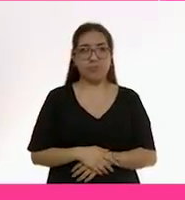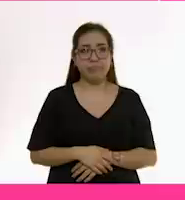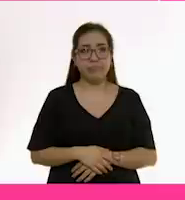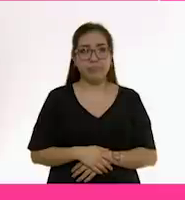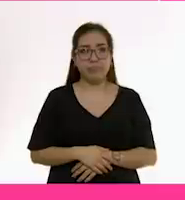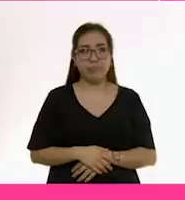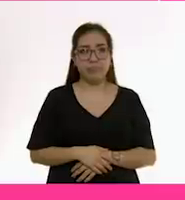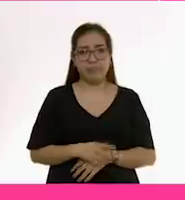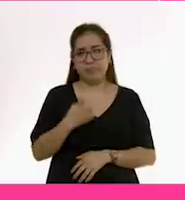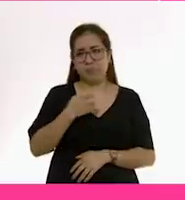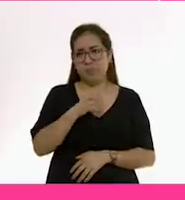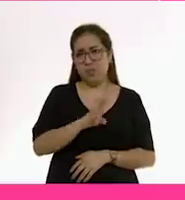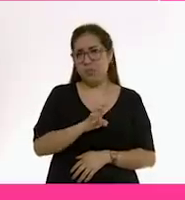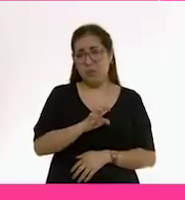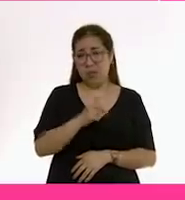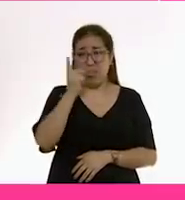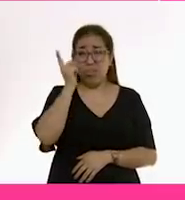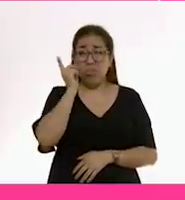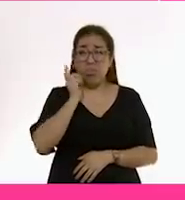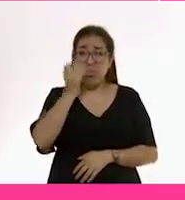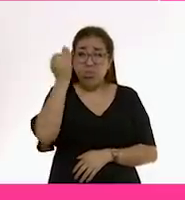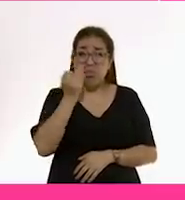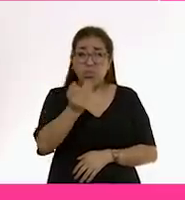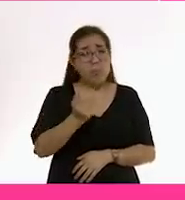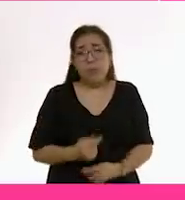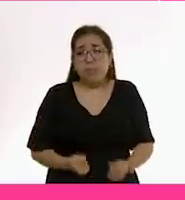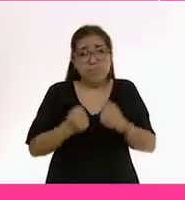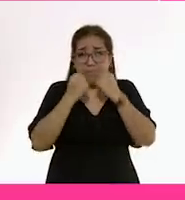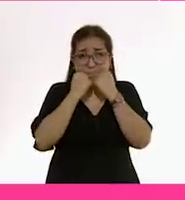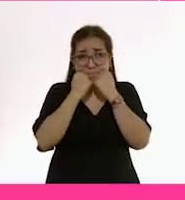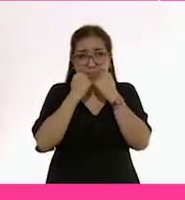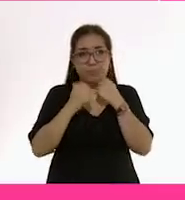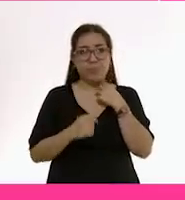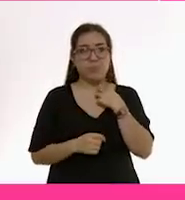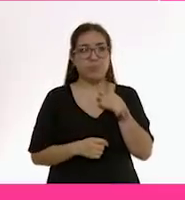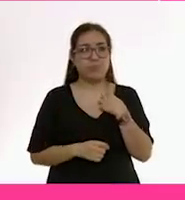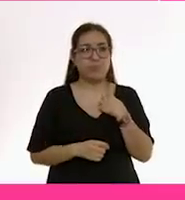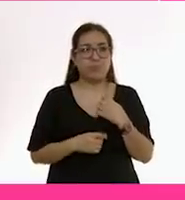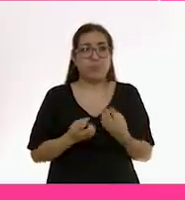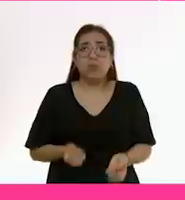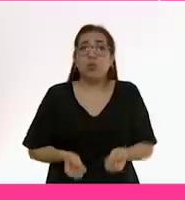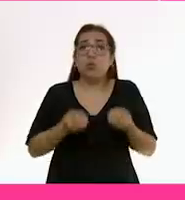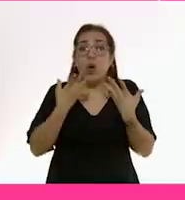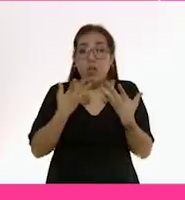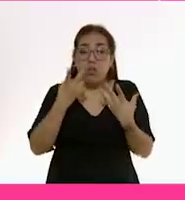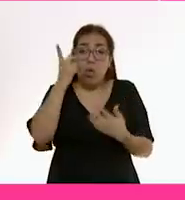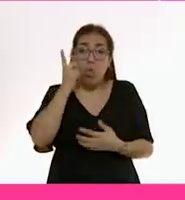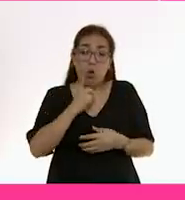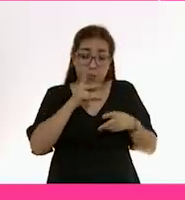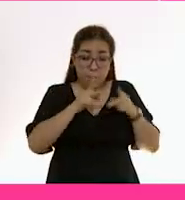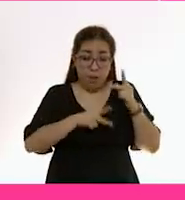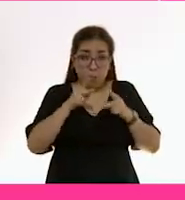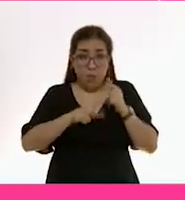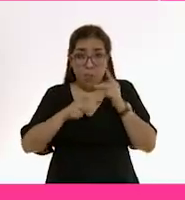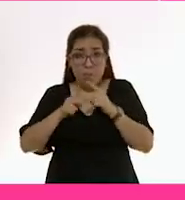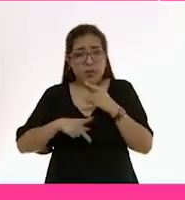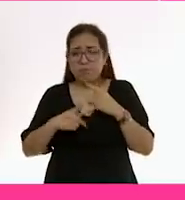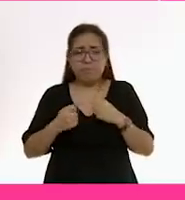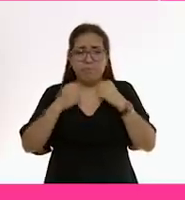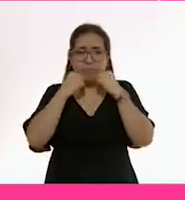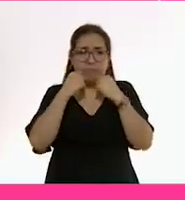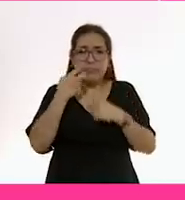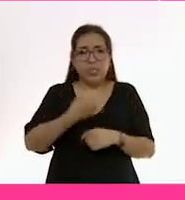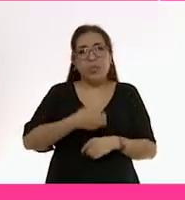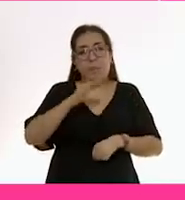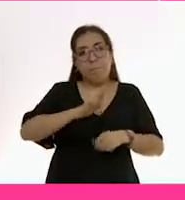como que un bebé chiquito duerma demasiado. No podemos hablar de un número de siestas porque básicamente el 50% del tiempo que duermen lo